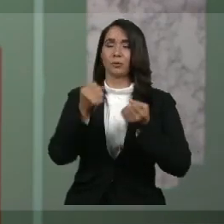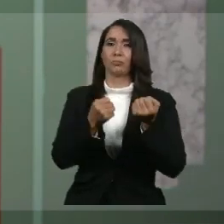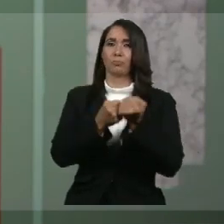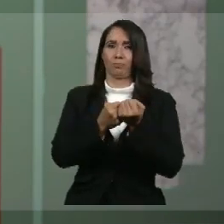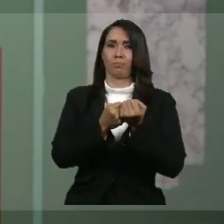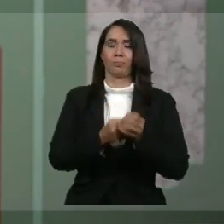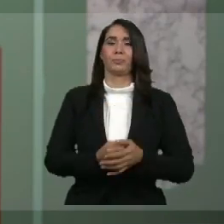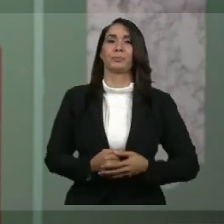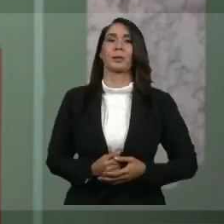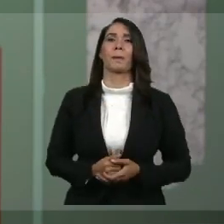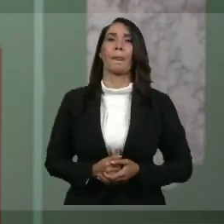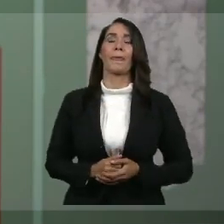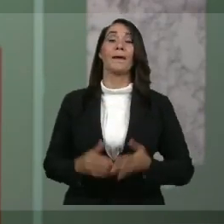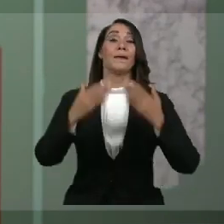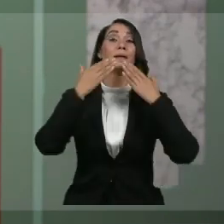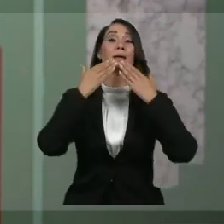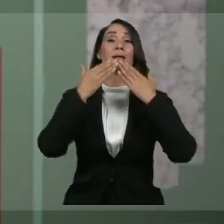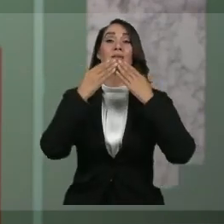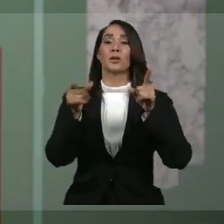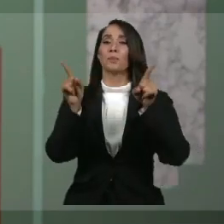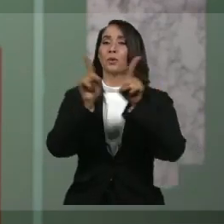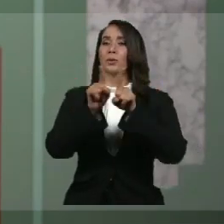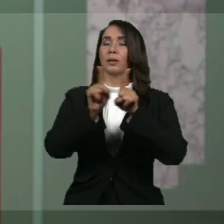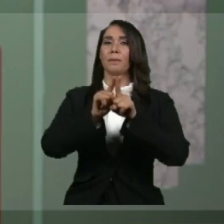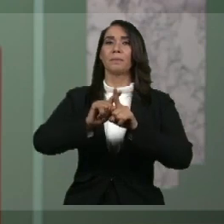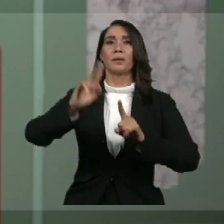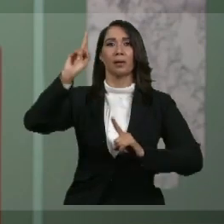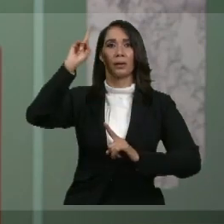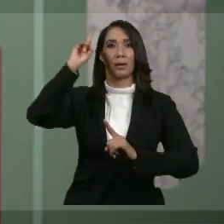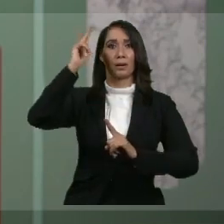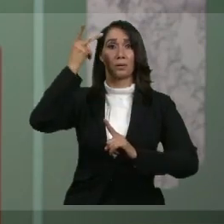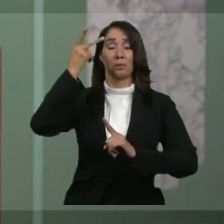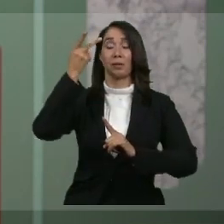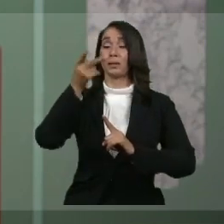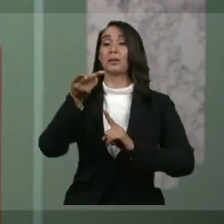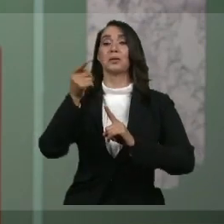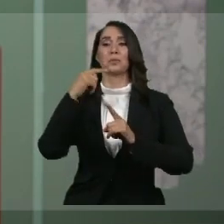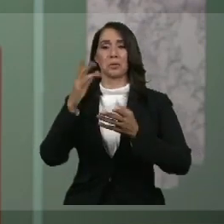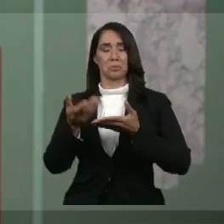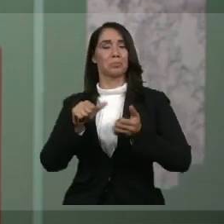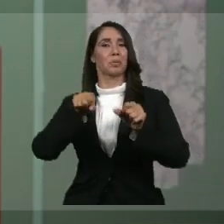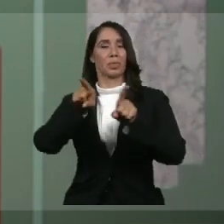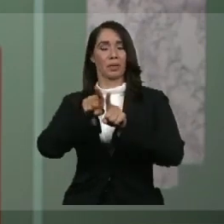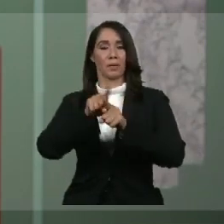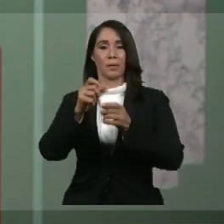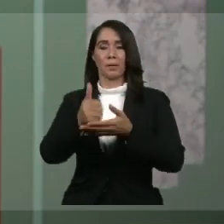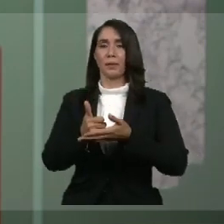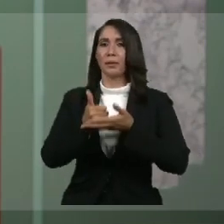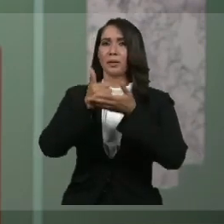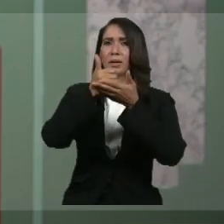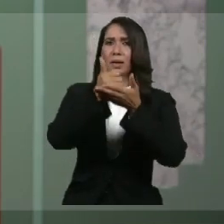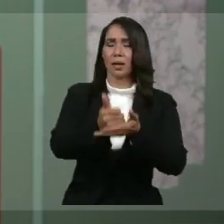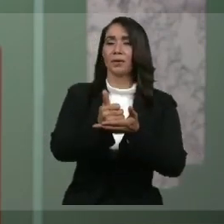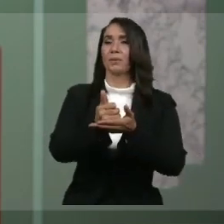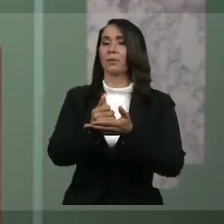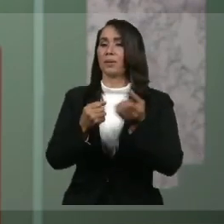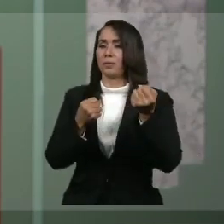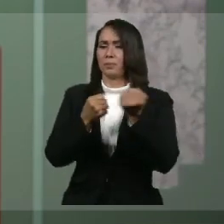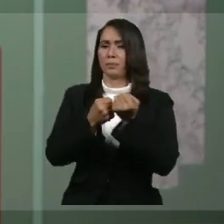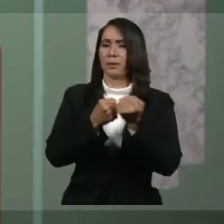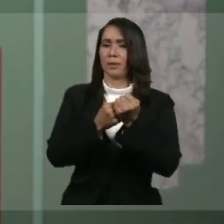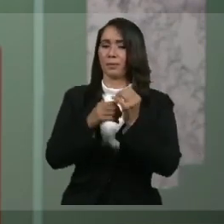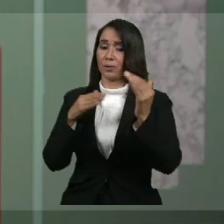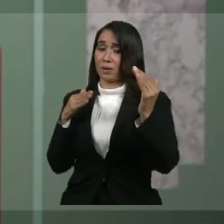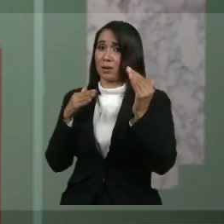significativos. Agradecemos también a los partidos políticos que se han desprendido de sus escasos recursos para apoyar la